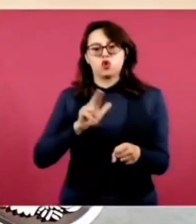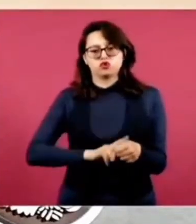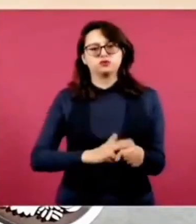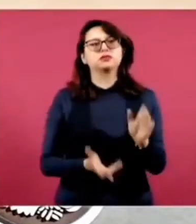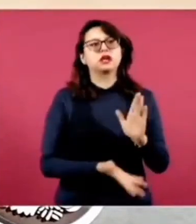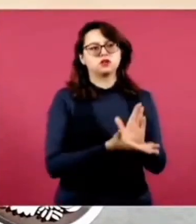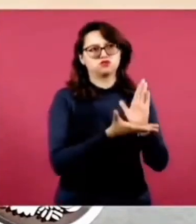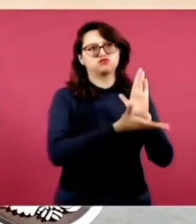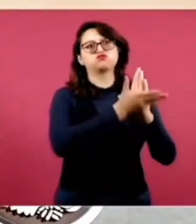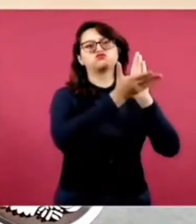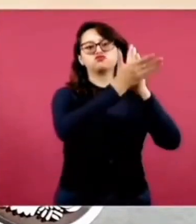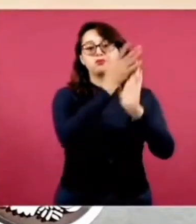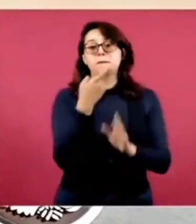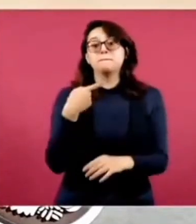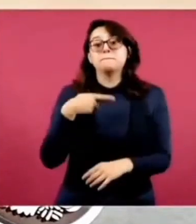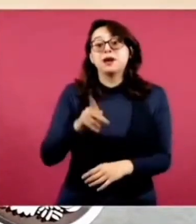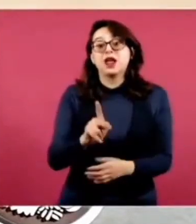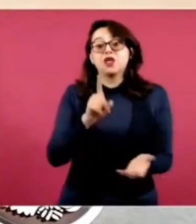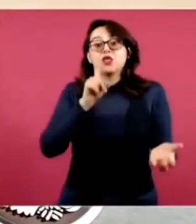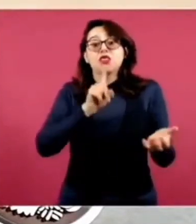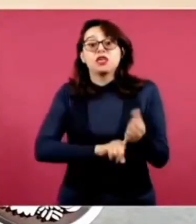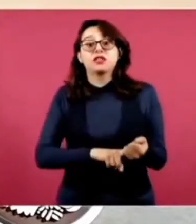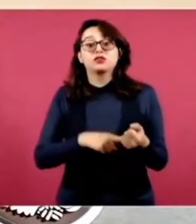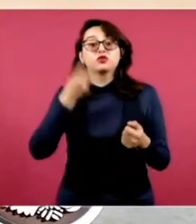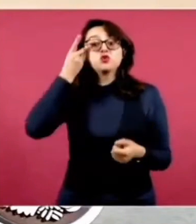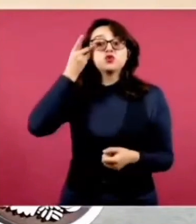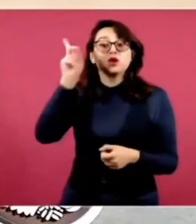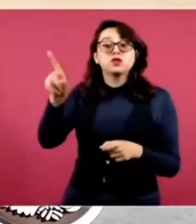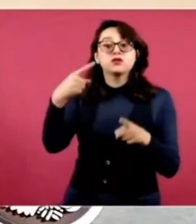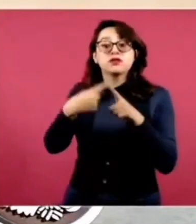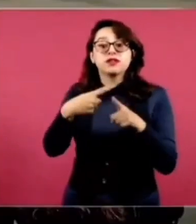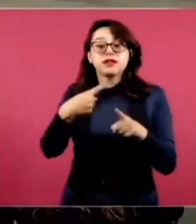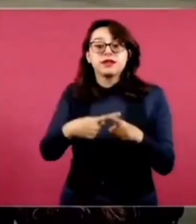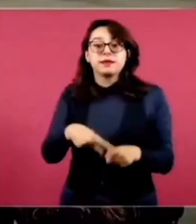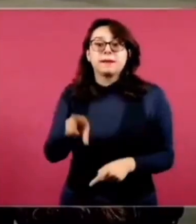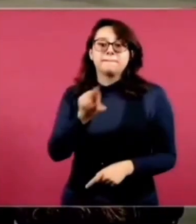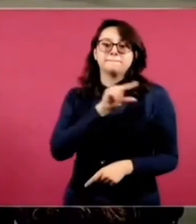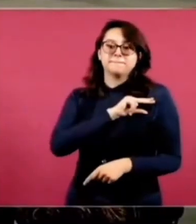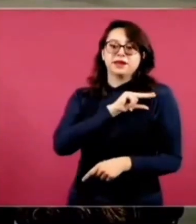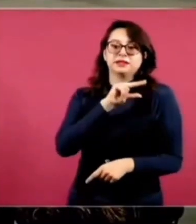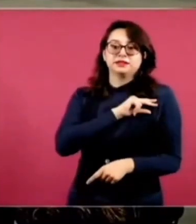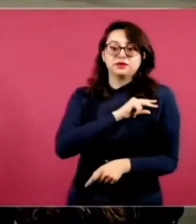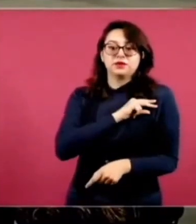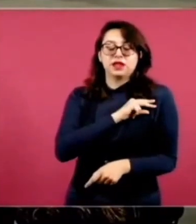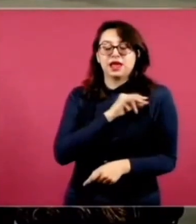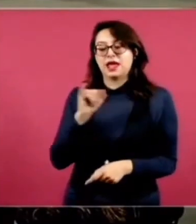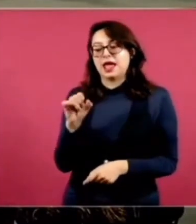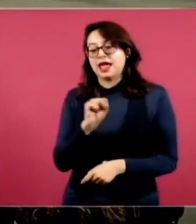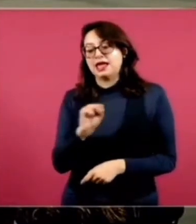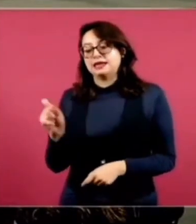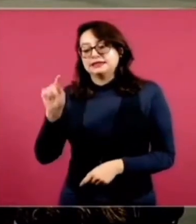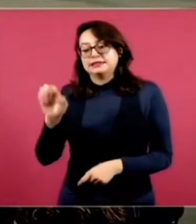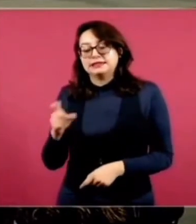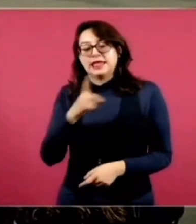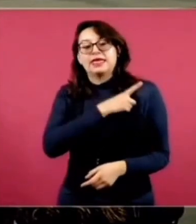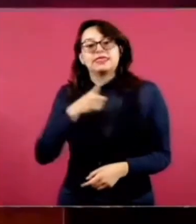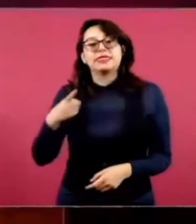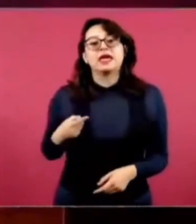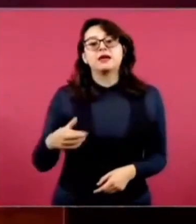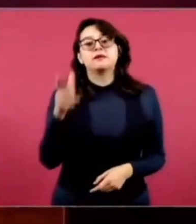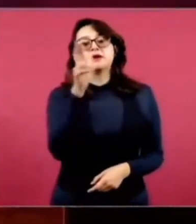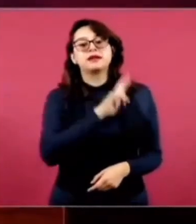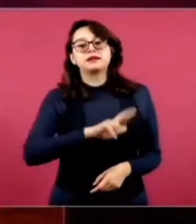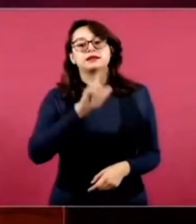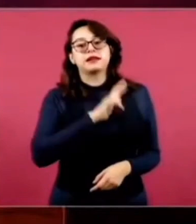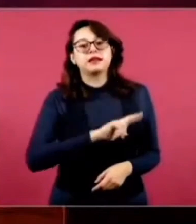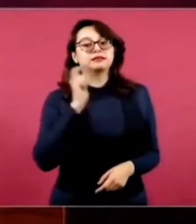les tiene que pagar mensualidades con sobreprecio 10 veces mayor a su costo real por más de 20